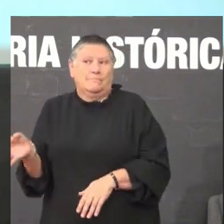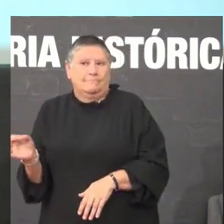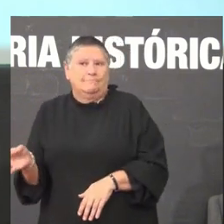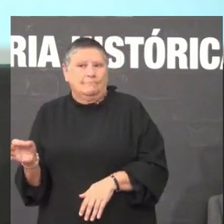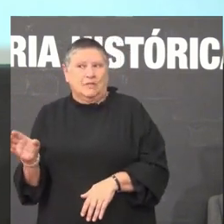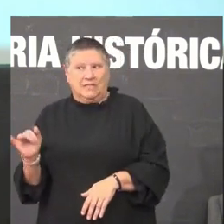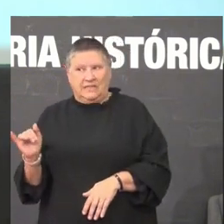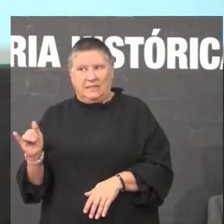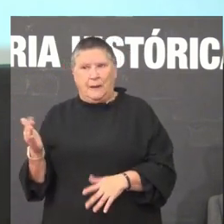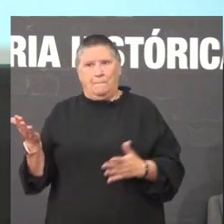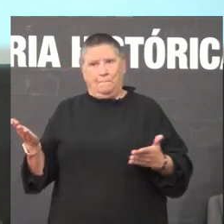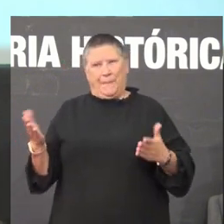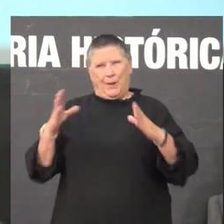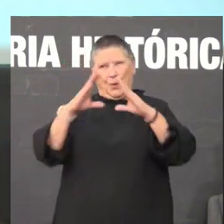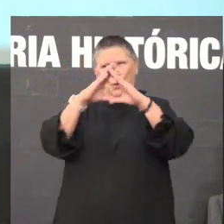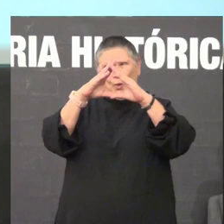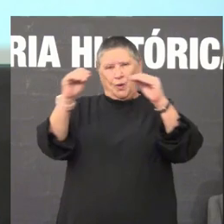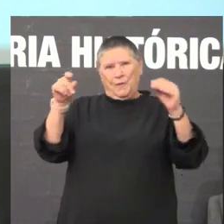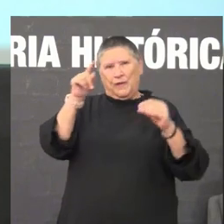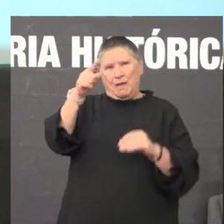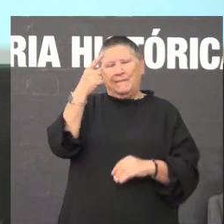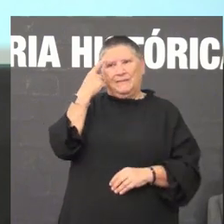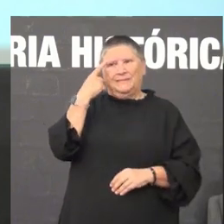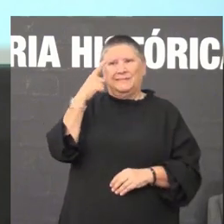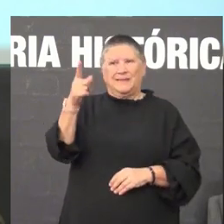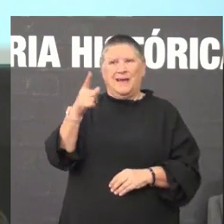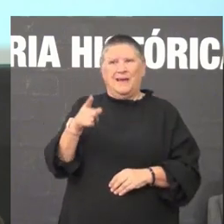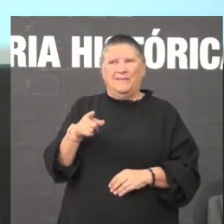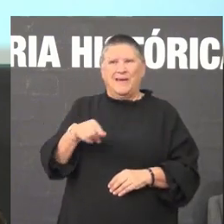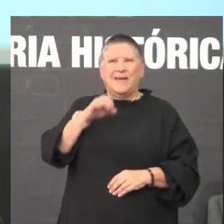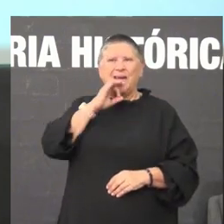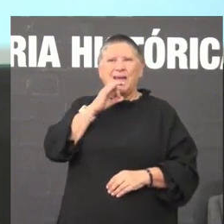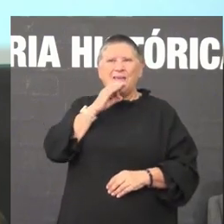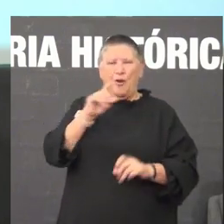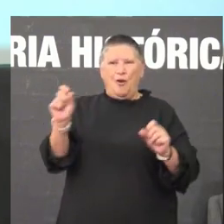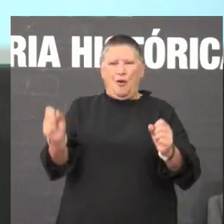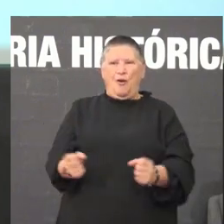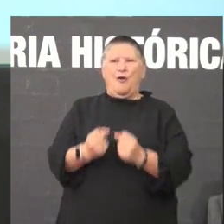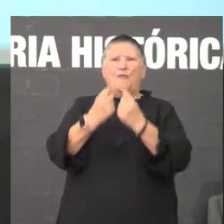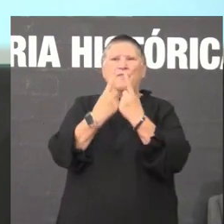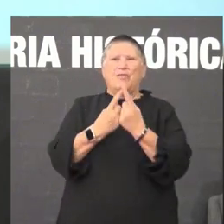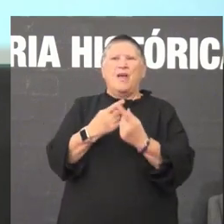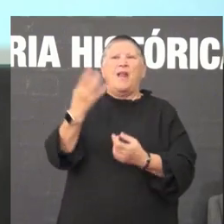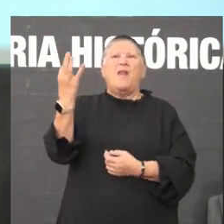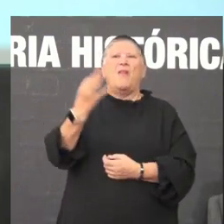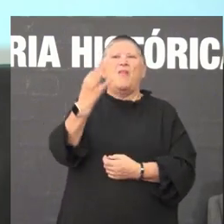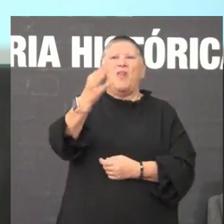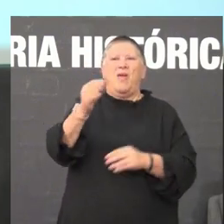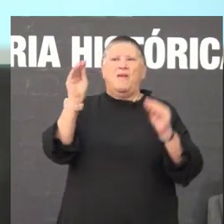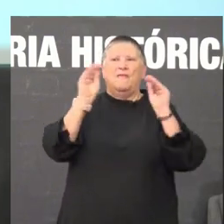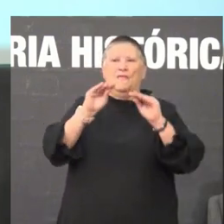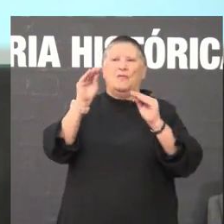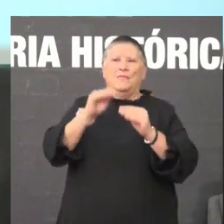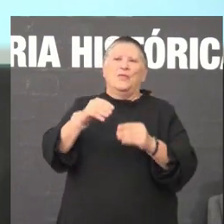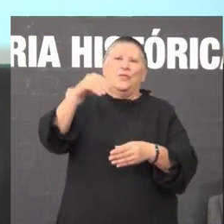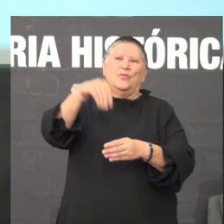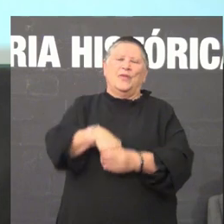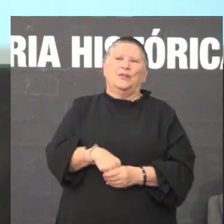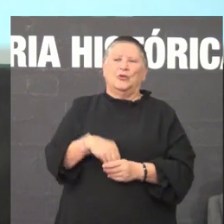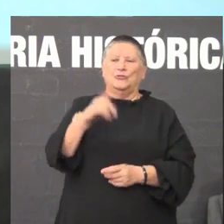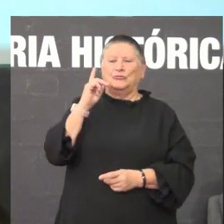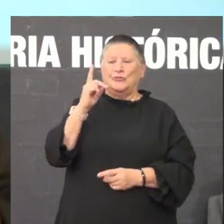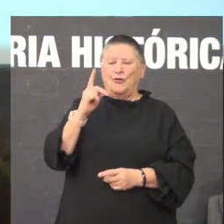universidades saben que o galego é lingua oficial e portanto deberían utilizar o galego como lingua oficial non só para uso administrativo ou